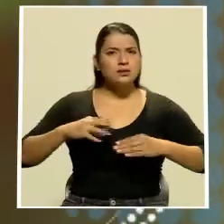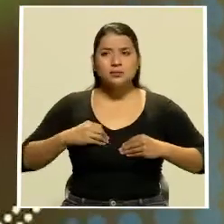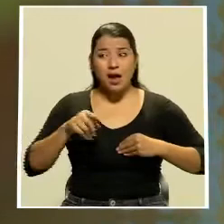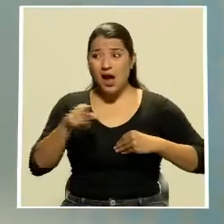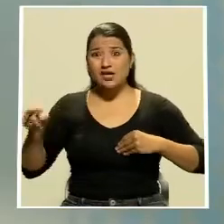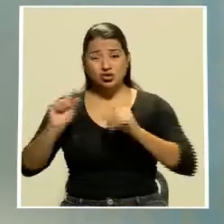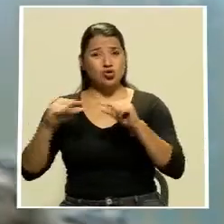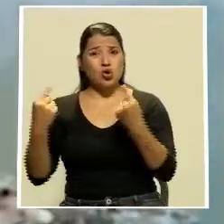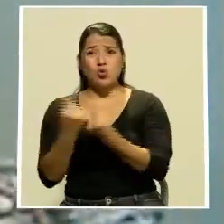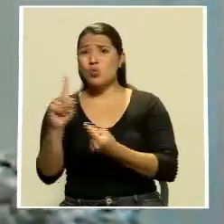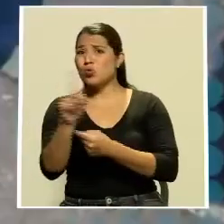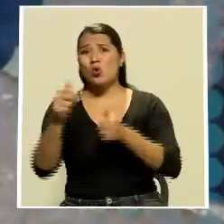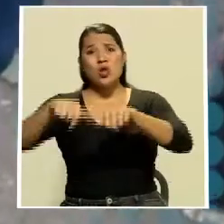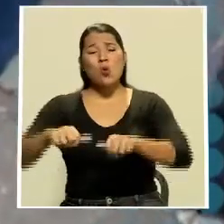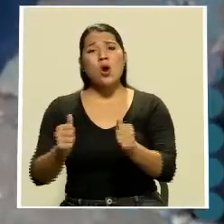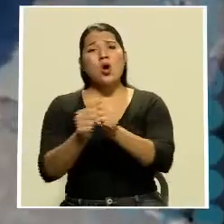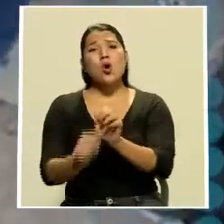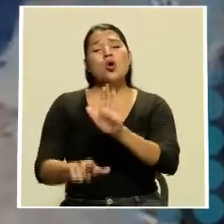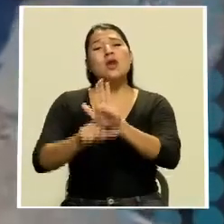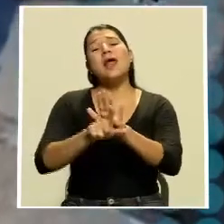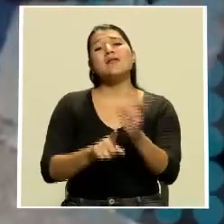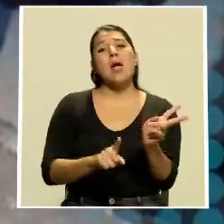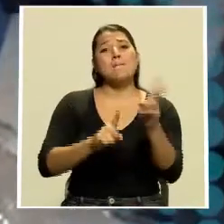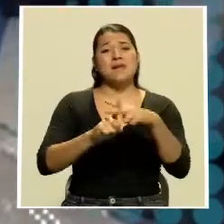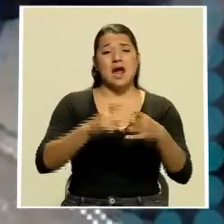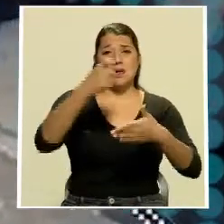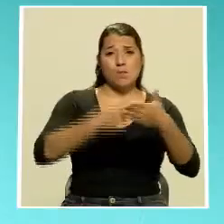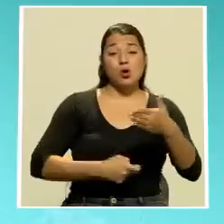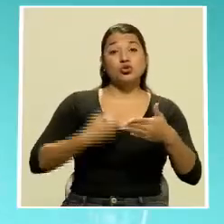a poner un impuesto a los cigarrillos electrónicos y vapeadores.